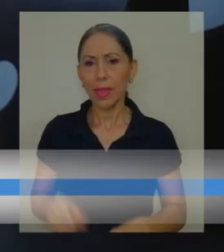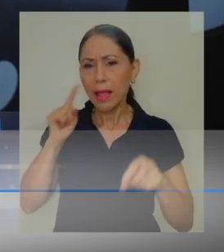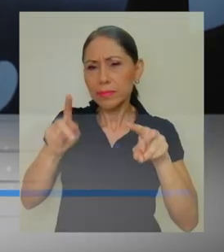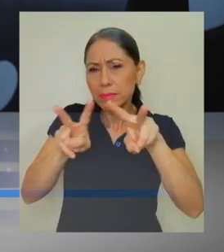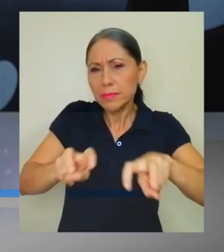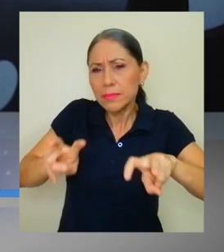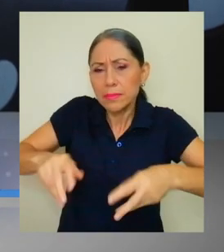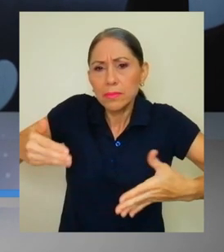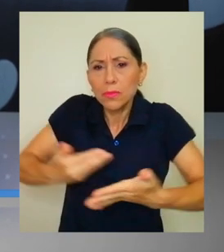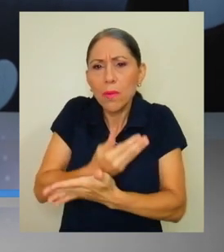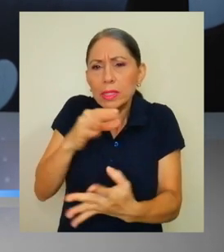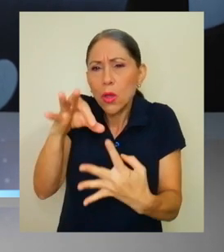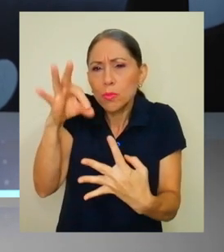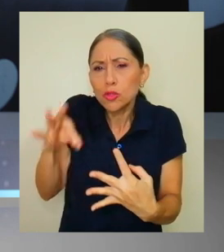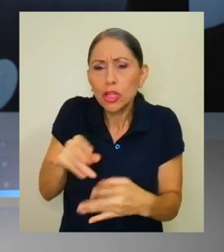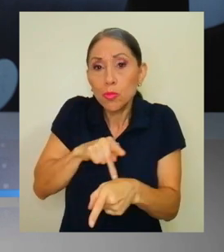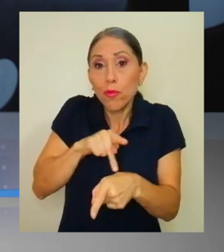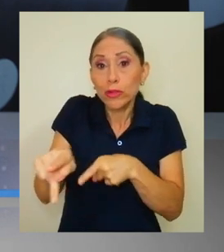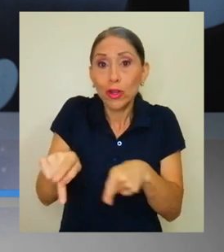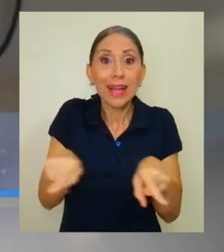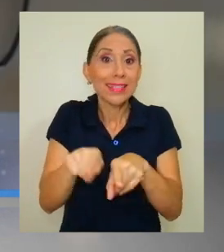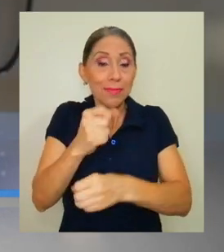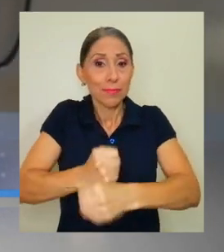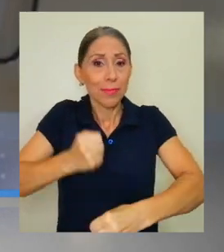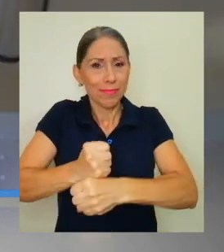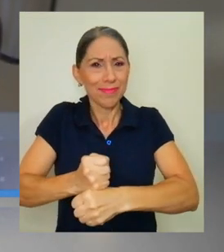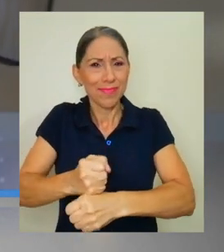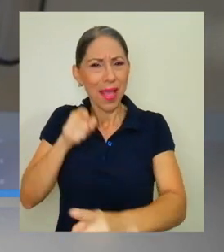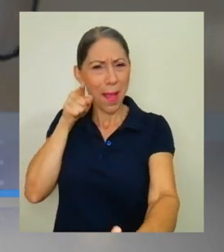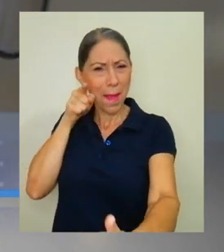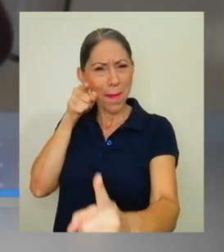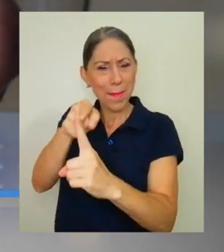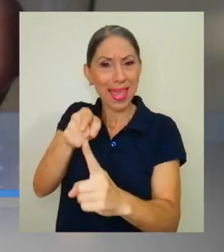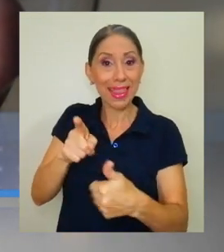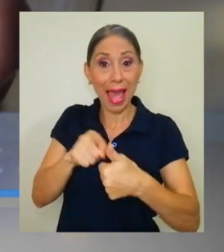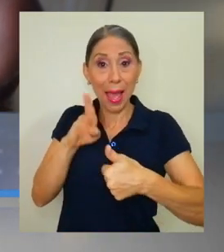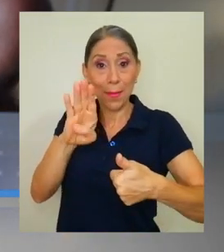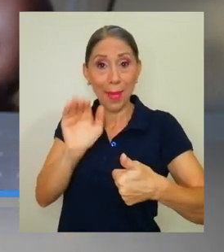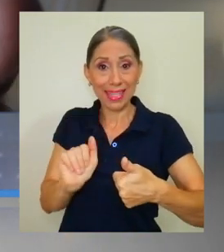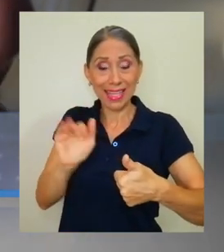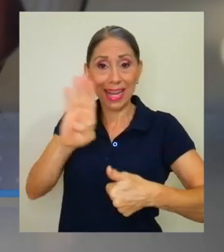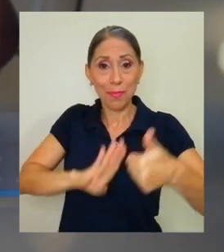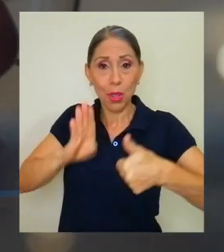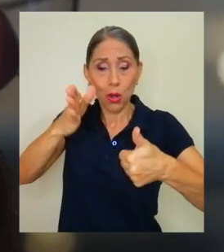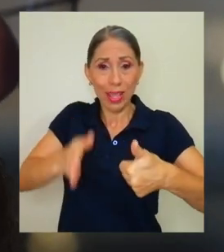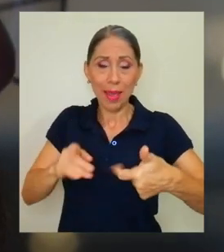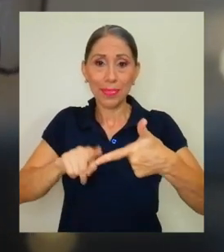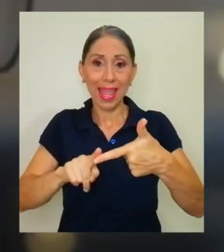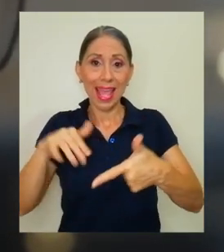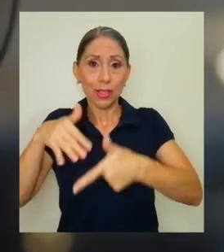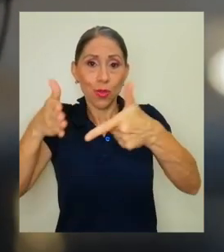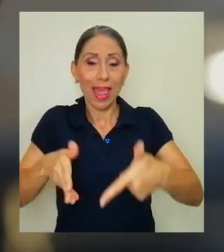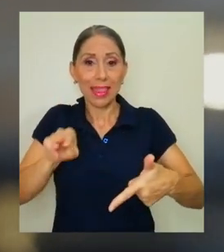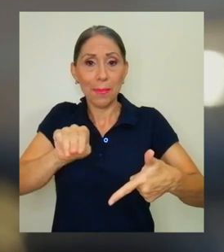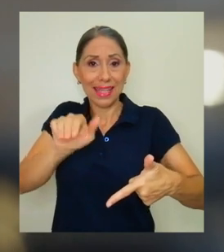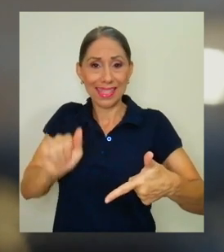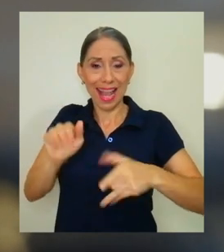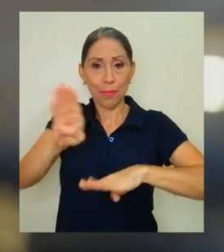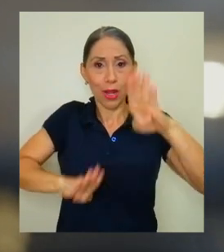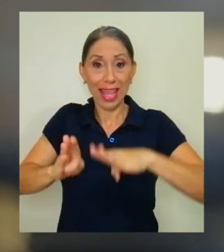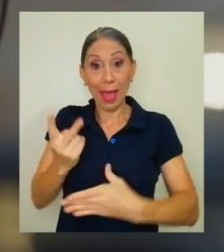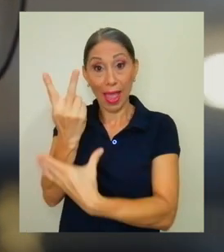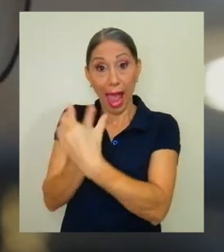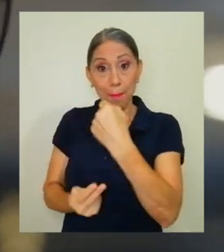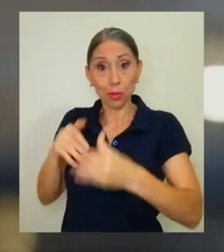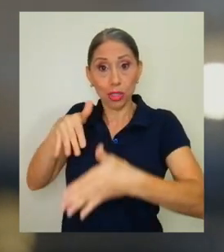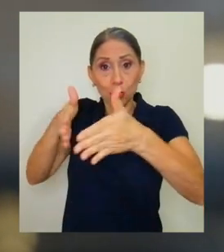Explorar nuevas opciones profesionales y a nivel laboral fue la meta que se plantearon un bachiller en Biología y un estudiante de la maestría en esta área,